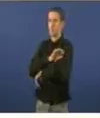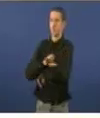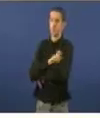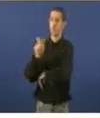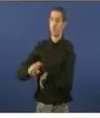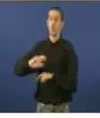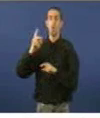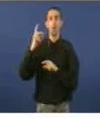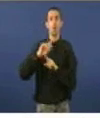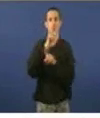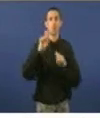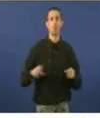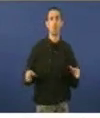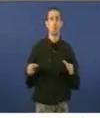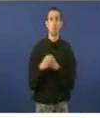seguinte pregunta é do Grupo do Bloque Nacionalista Galeno.